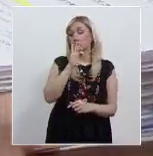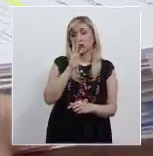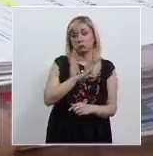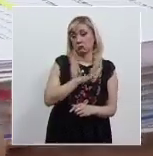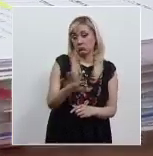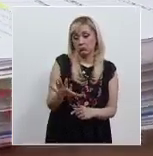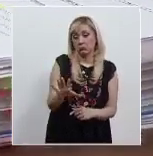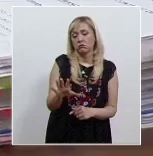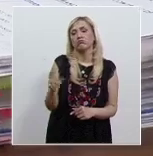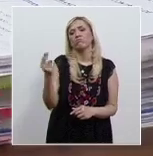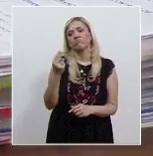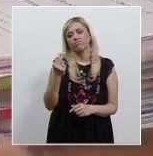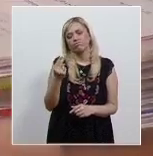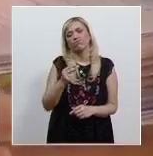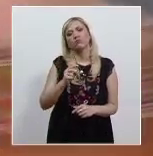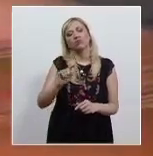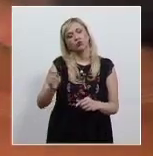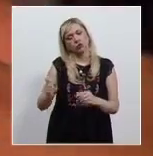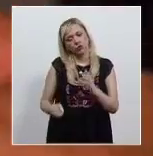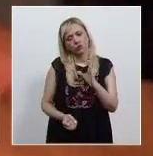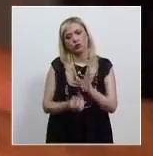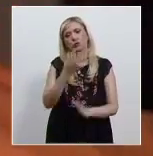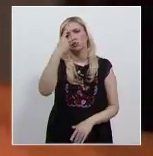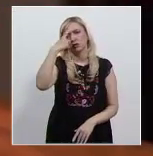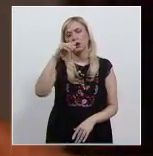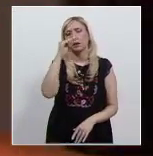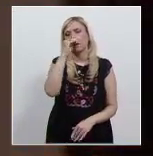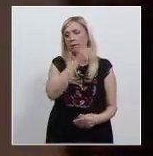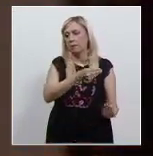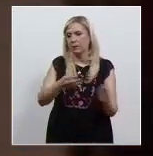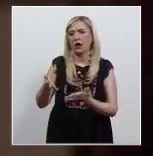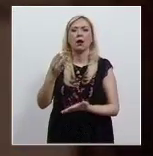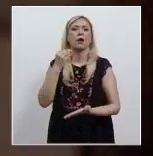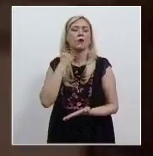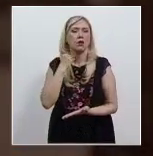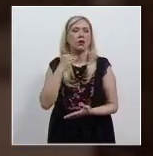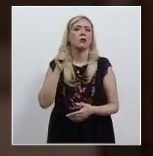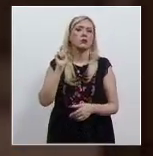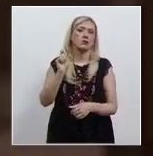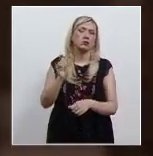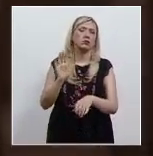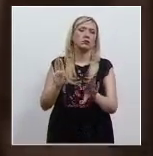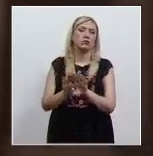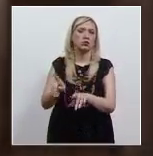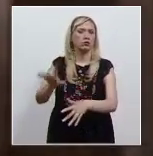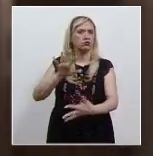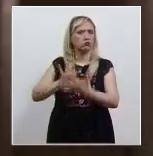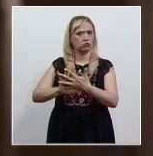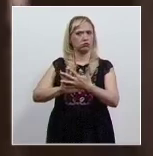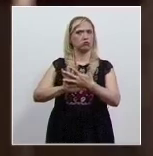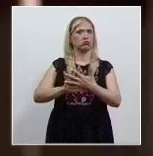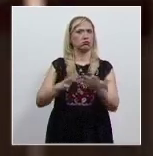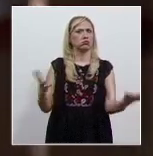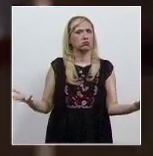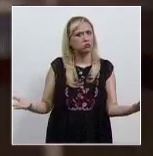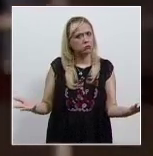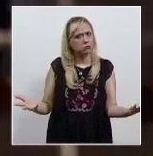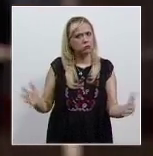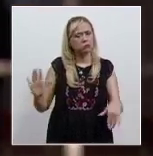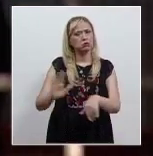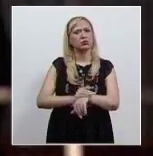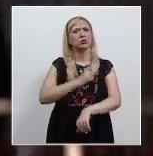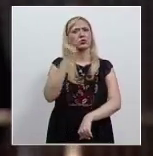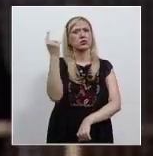tendrá que asignarle un defensor público. Para ello, atenderá al fuero que lo mantiene en prisión, es decir, si está siendo